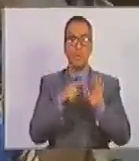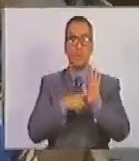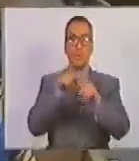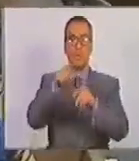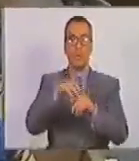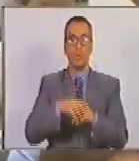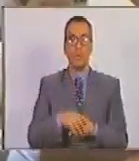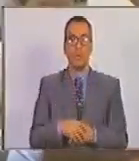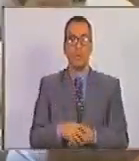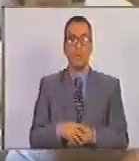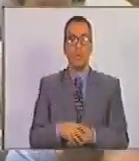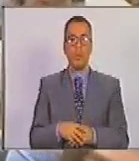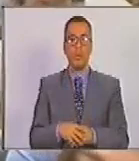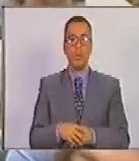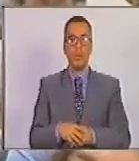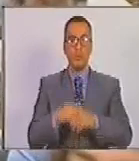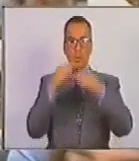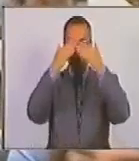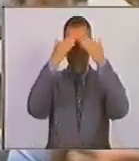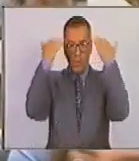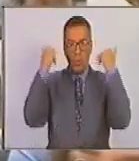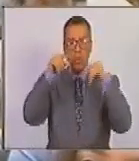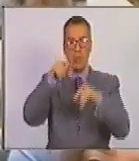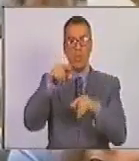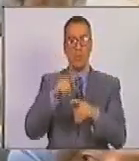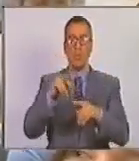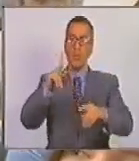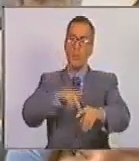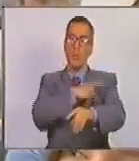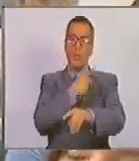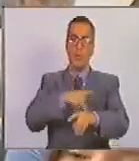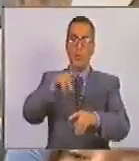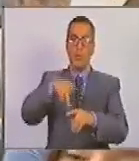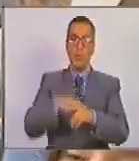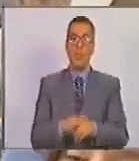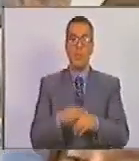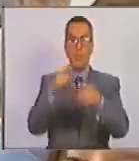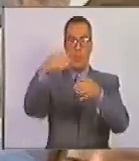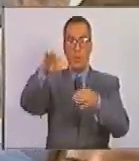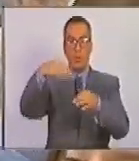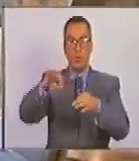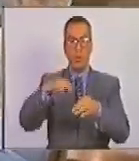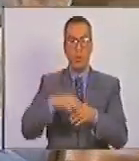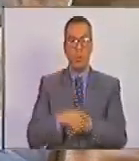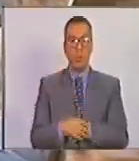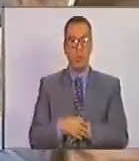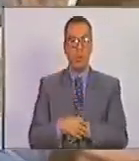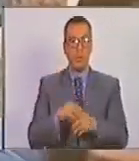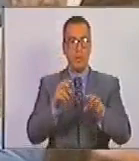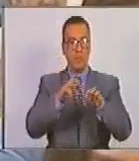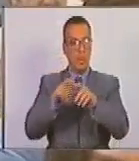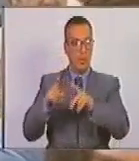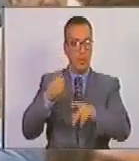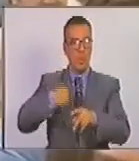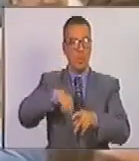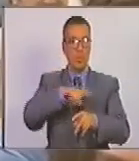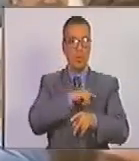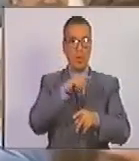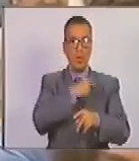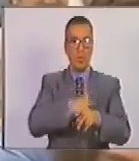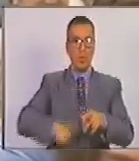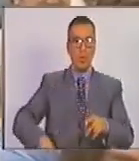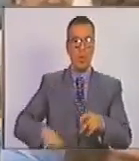de olvido. Poema de Papeles de la Demencia, escrito por nuestro presidente